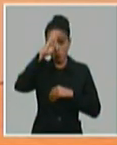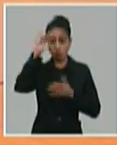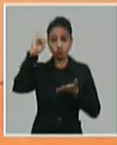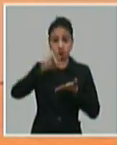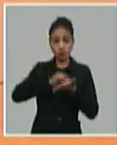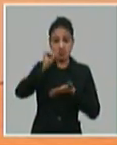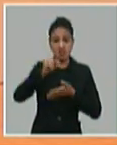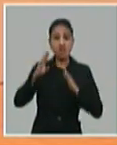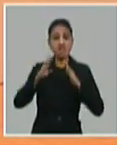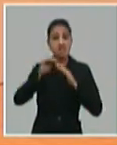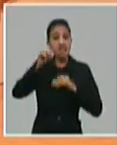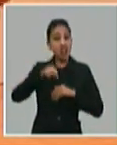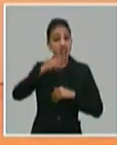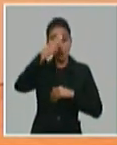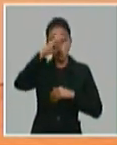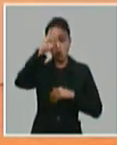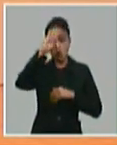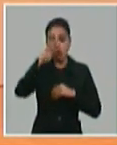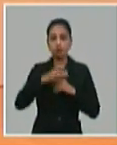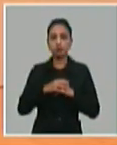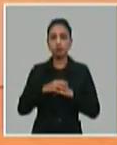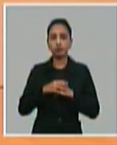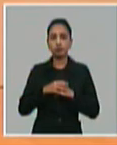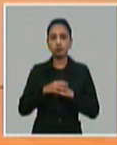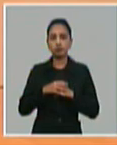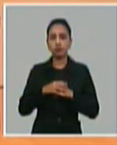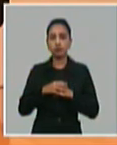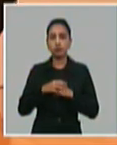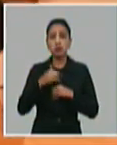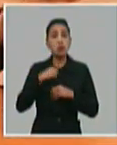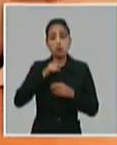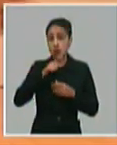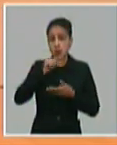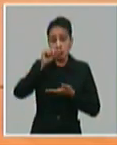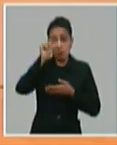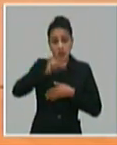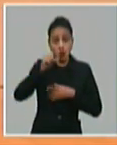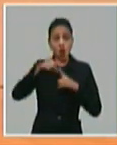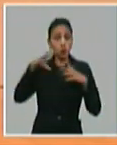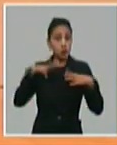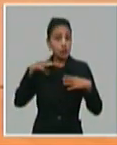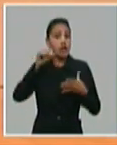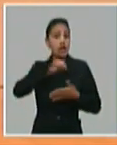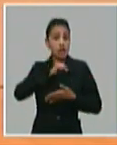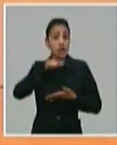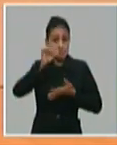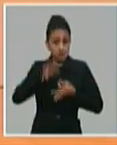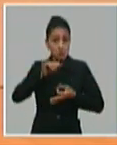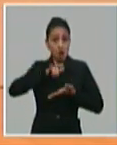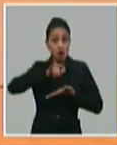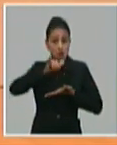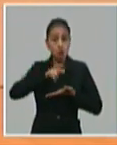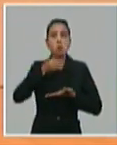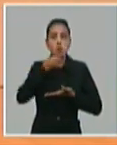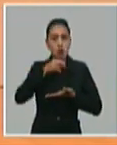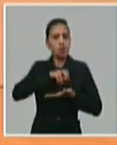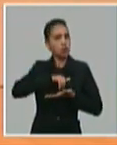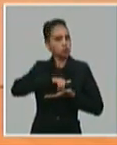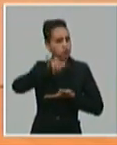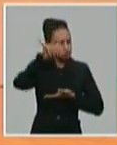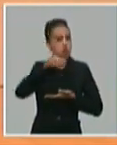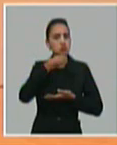residentes. En ese avión se puede ir del país cualquier turista que quede, incluso cualquier persona que